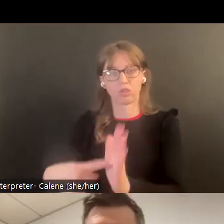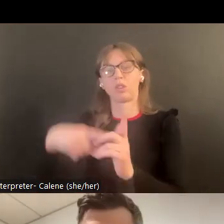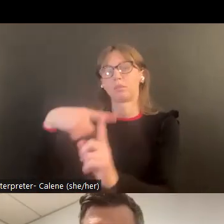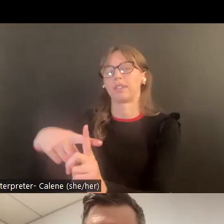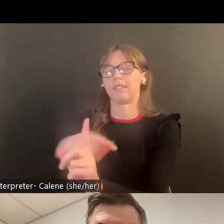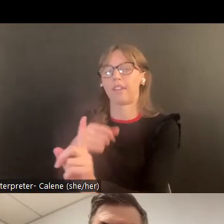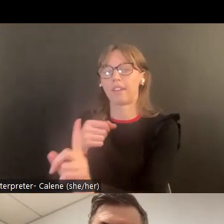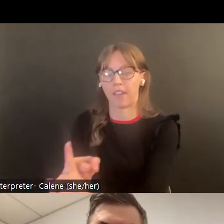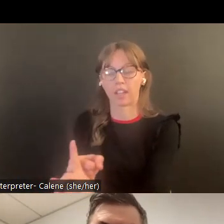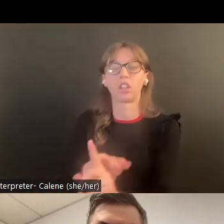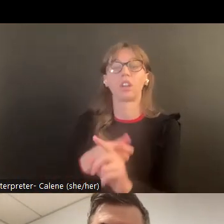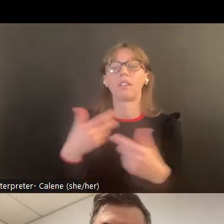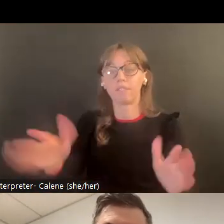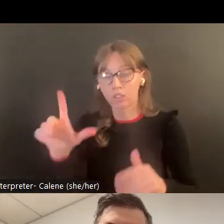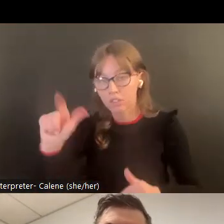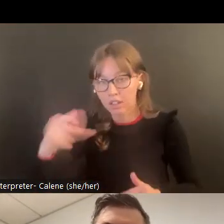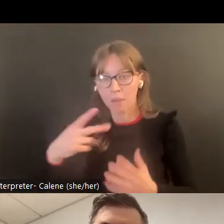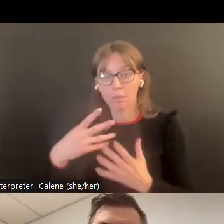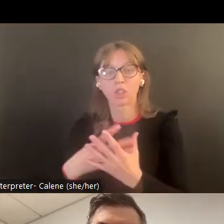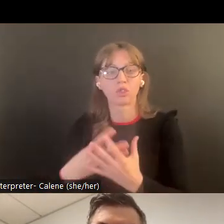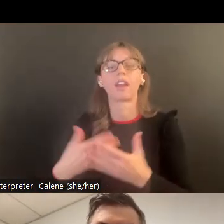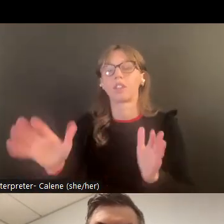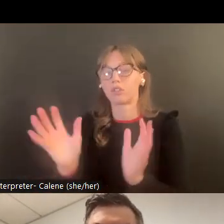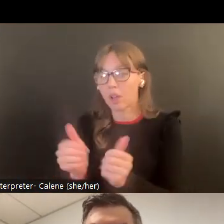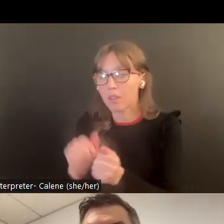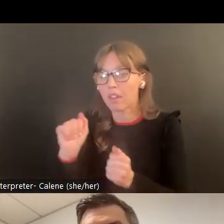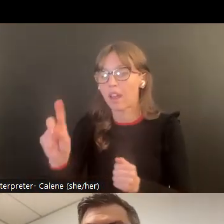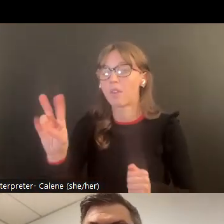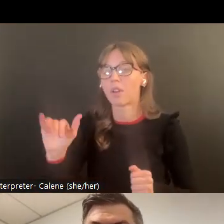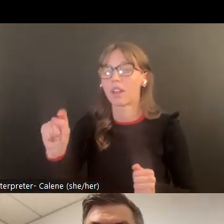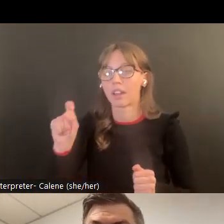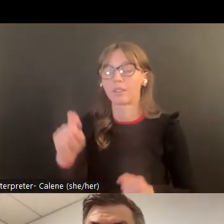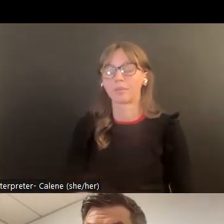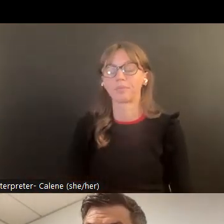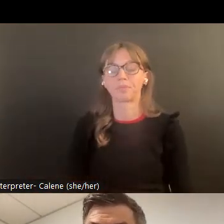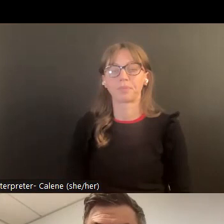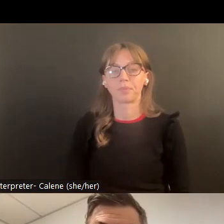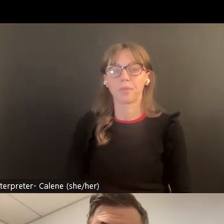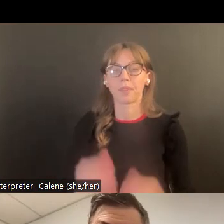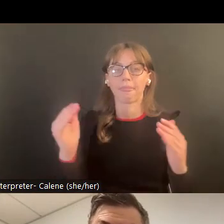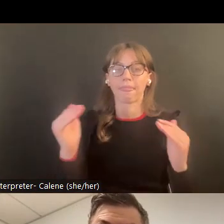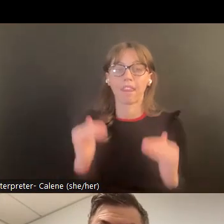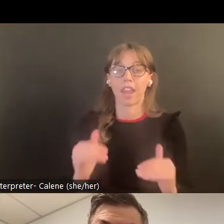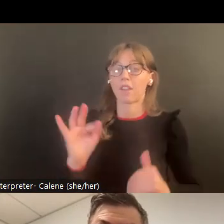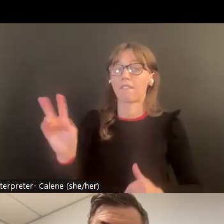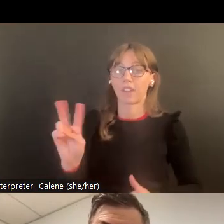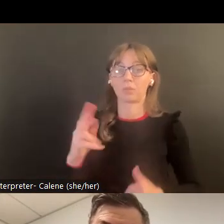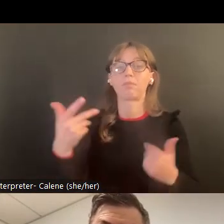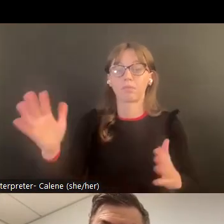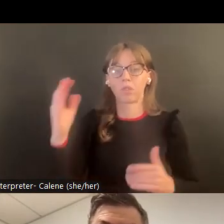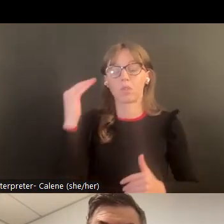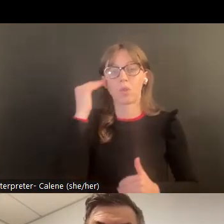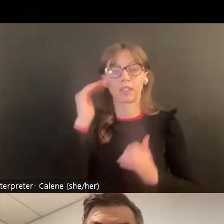veces tiene un efecto positivo en usar el asesoramiento lab en esa situación y también si la víctima tuvo experiencia